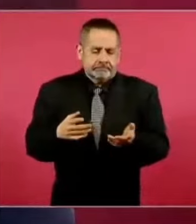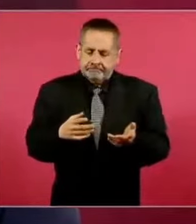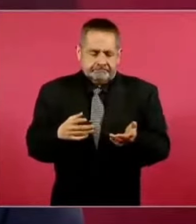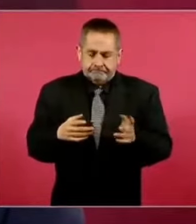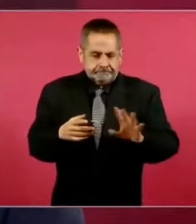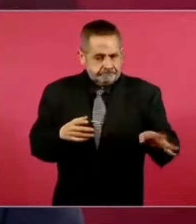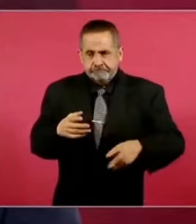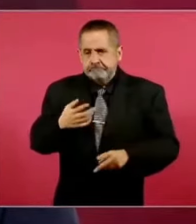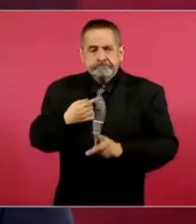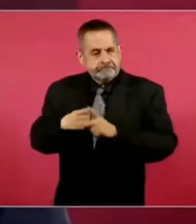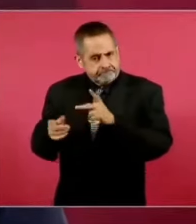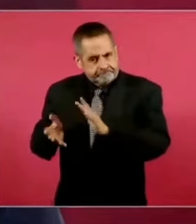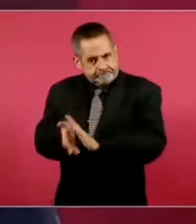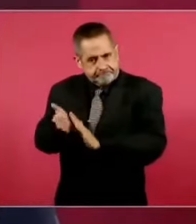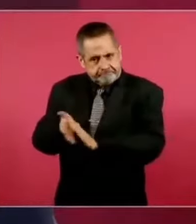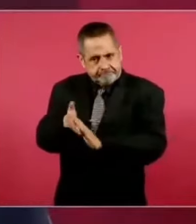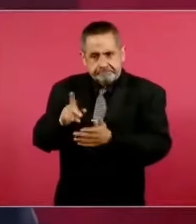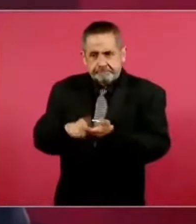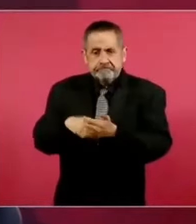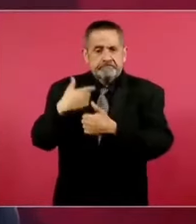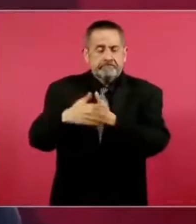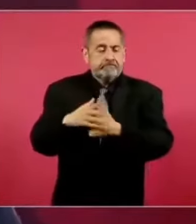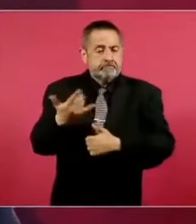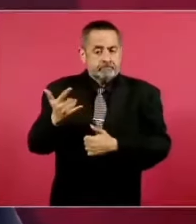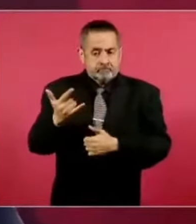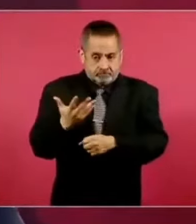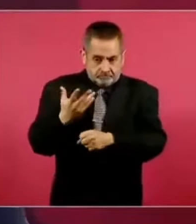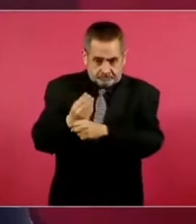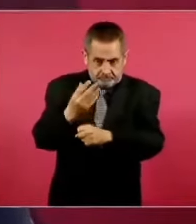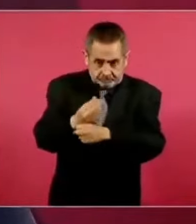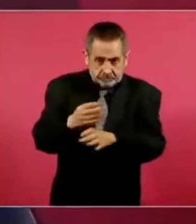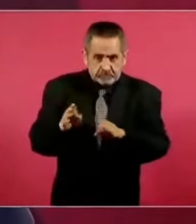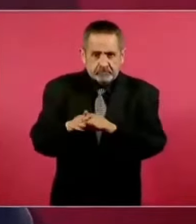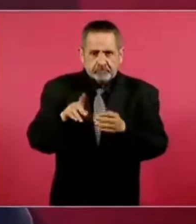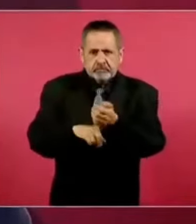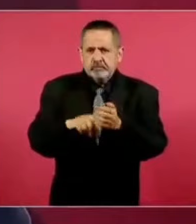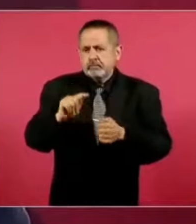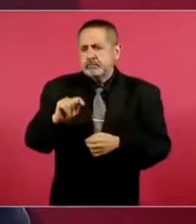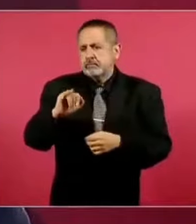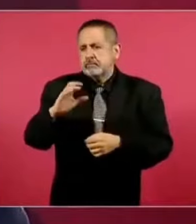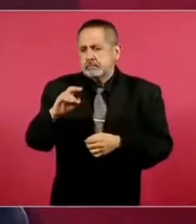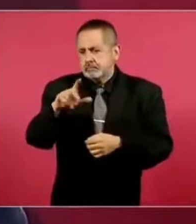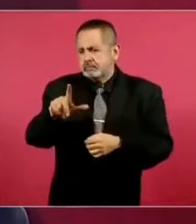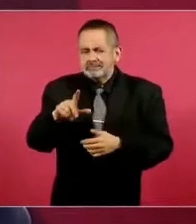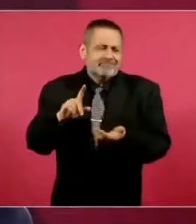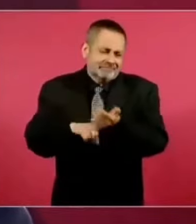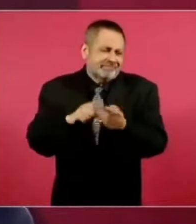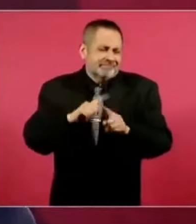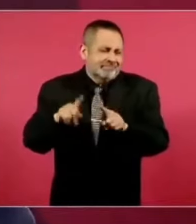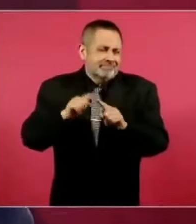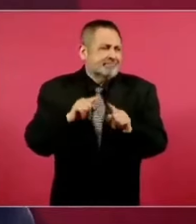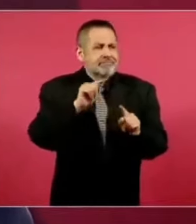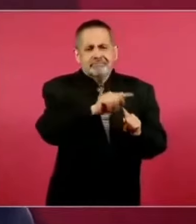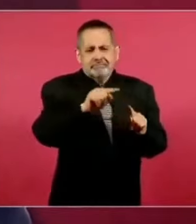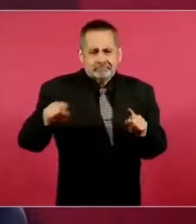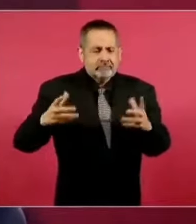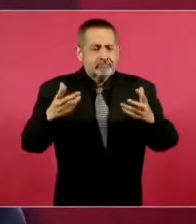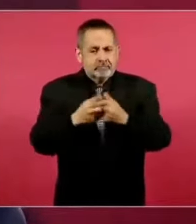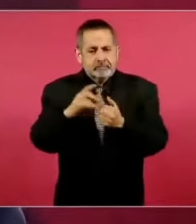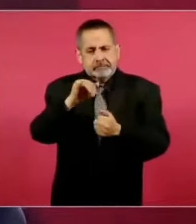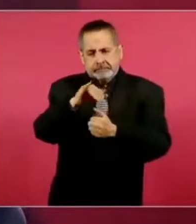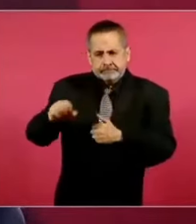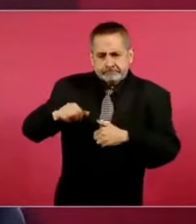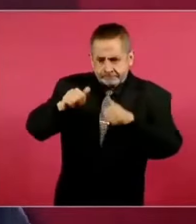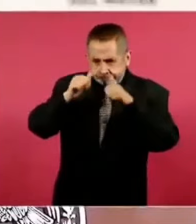ahora en julio, lo mismo en Ticulia, sí hay muchos otros, del Seguro Social para la atención